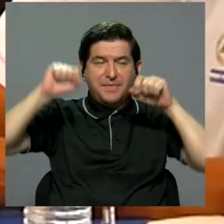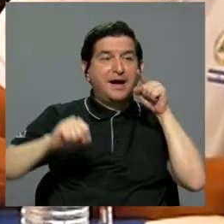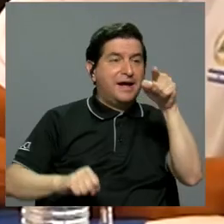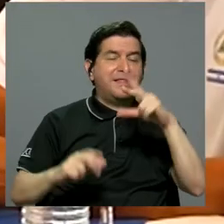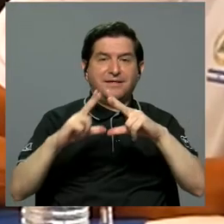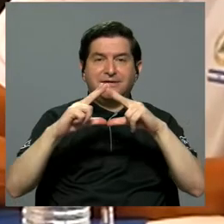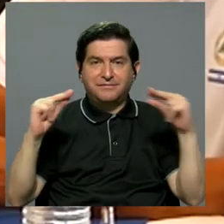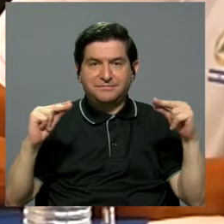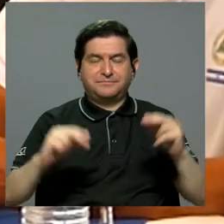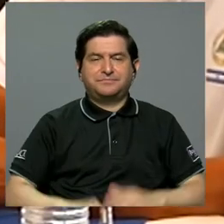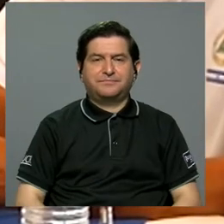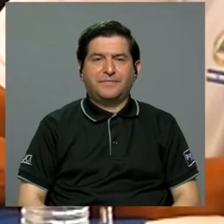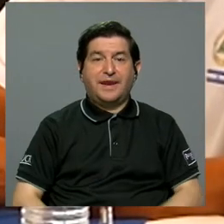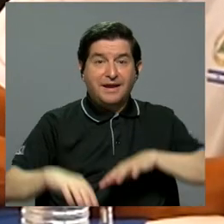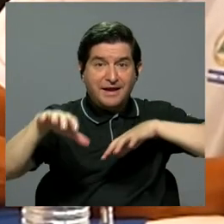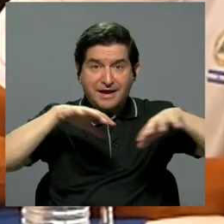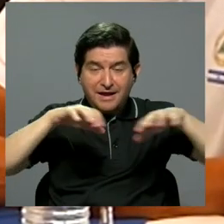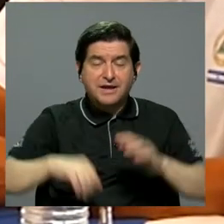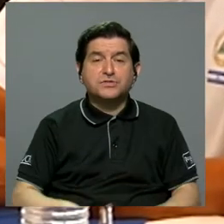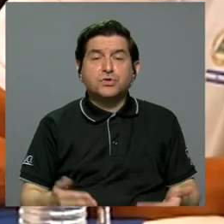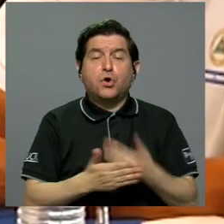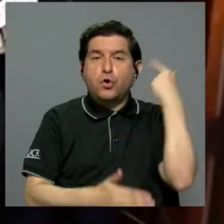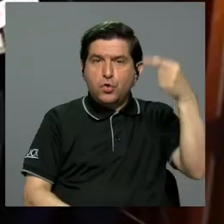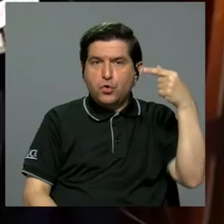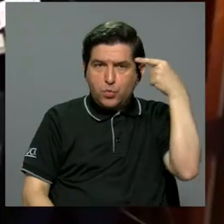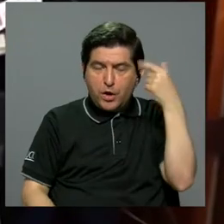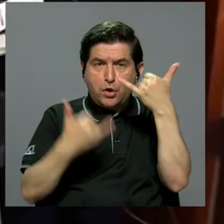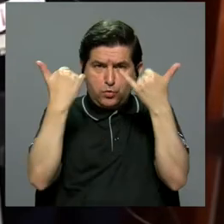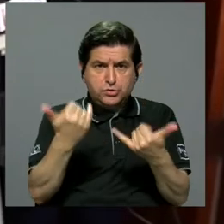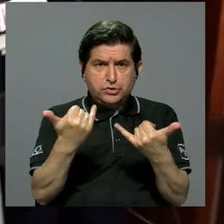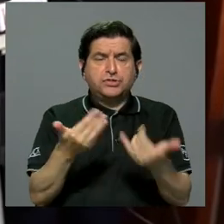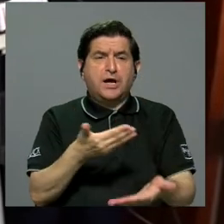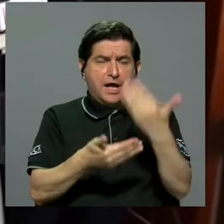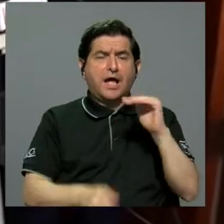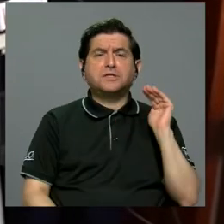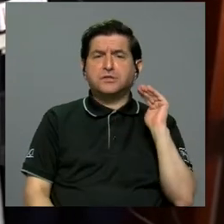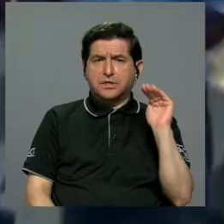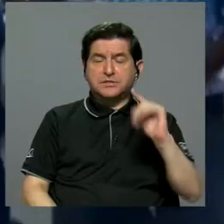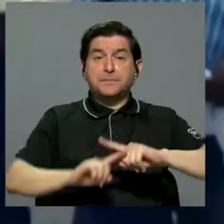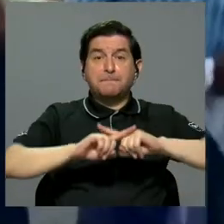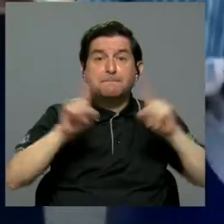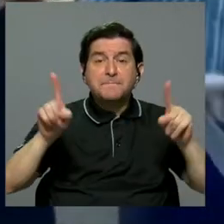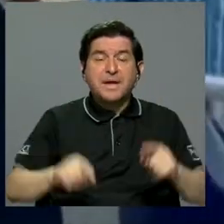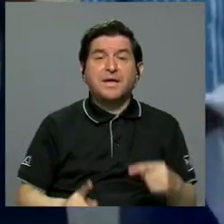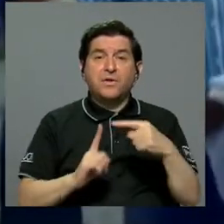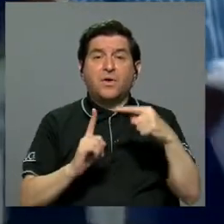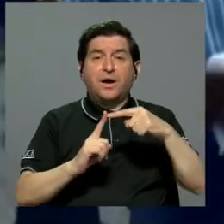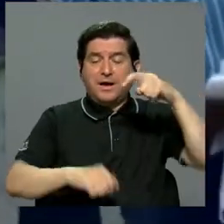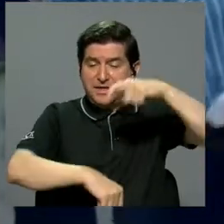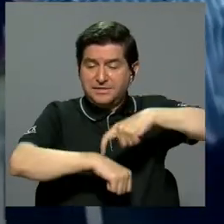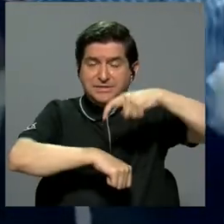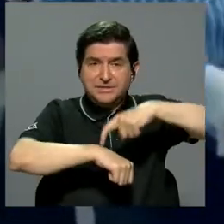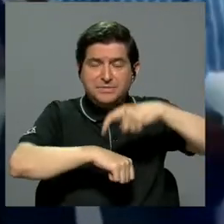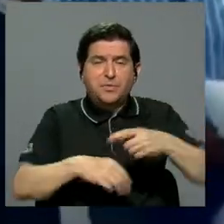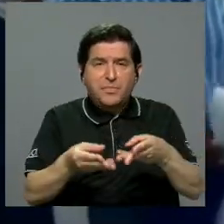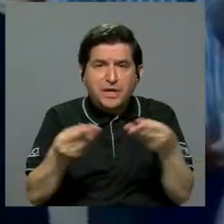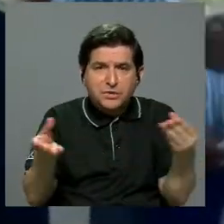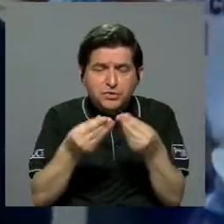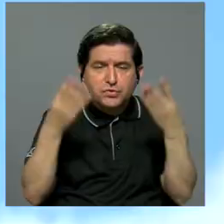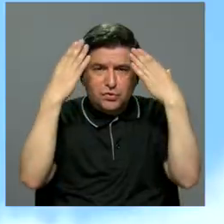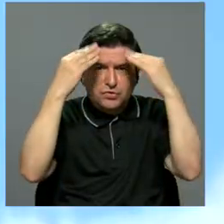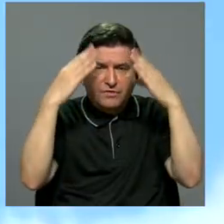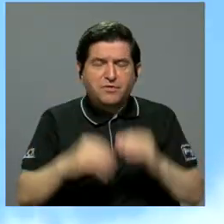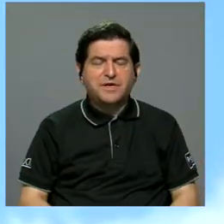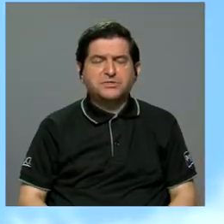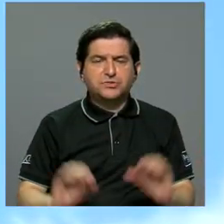embajada en Nicaragua, una acción que el nuevo gobierno ya había anunciado, pero que a la fecha de producción de